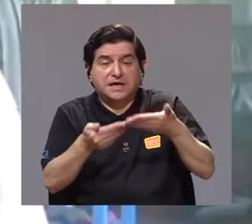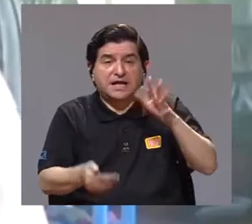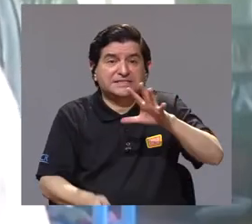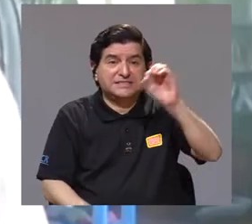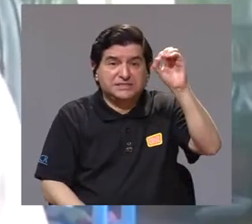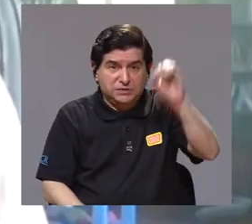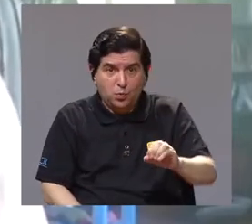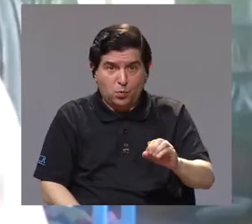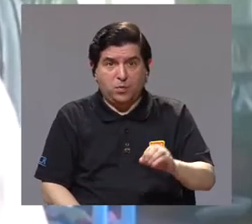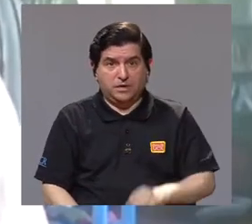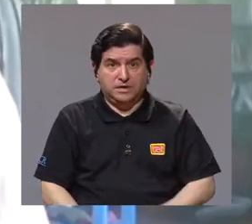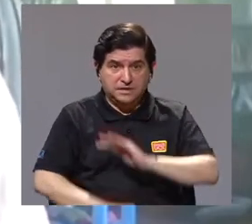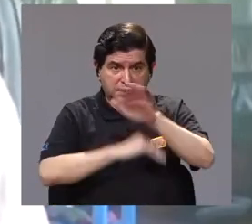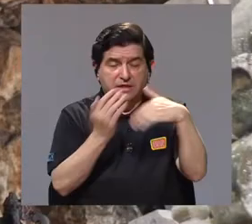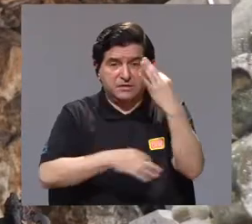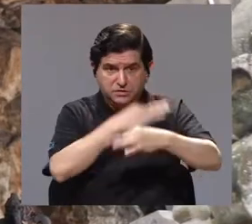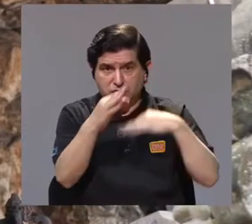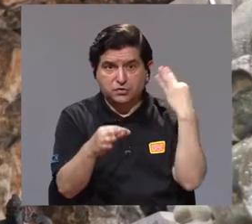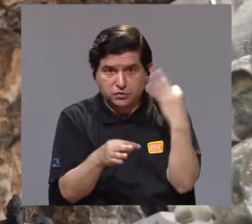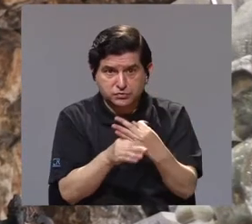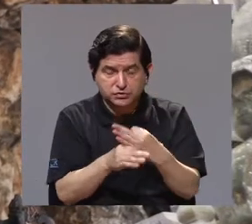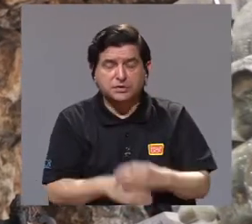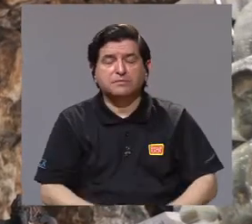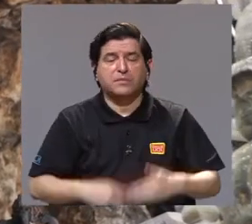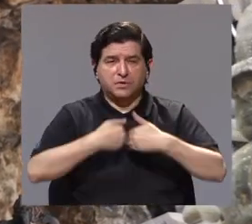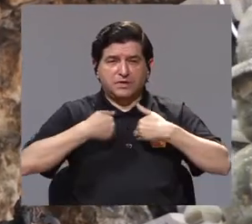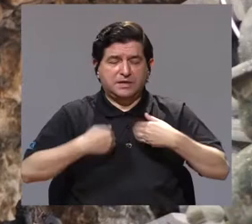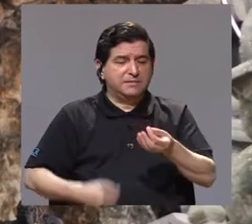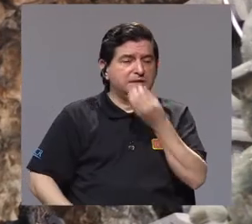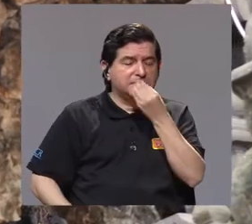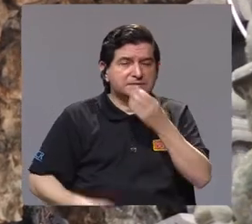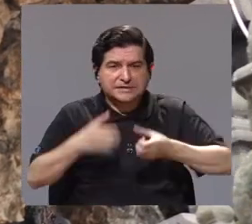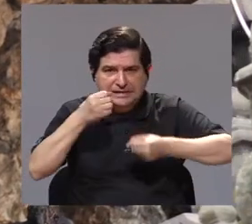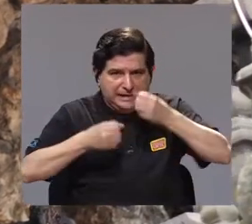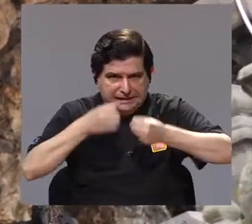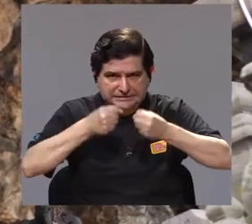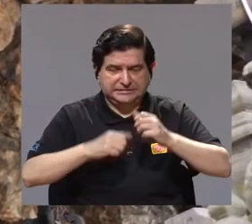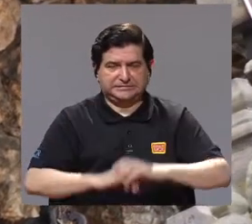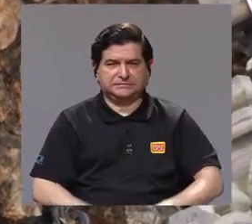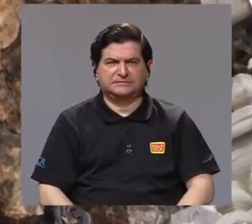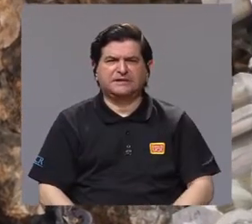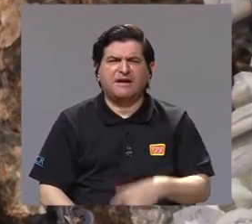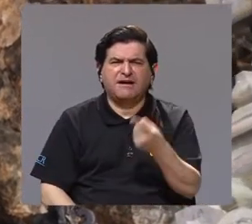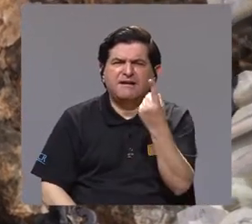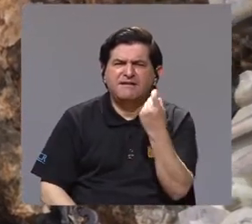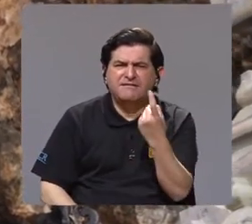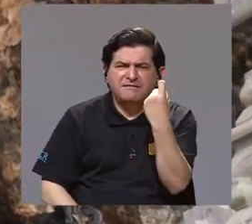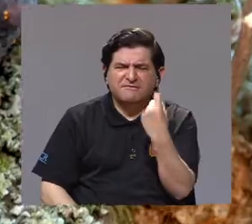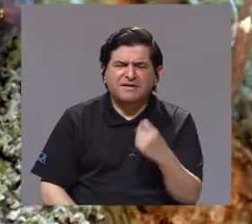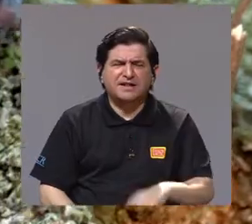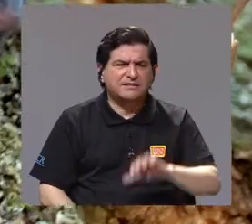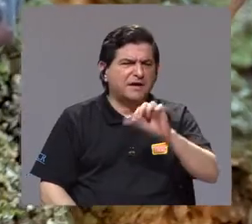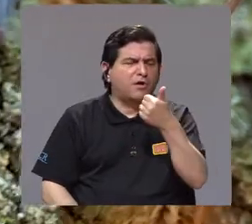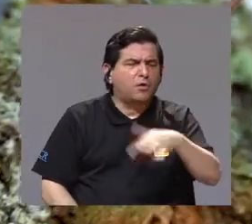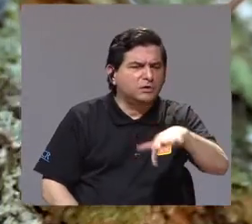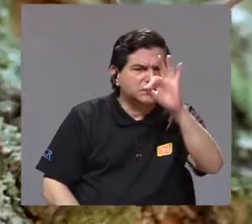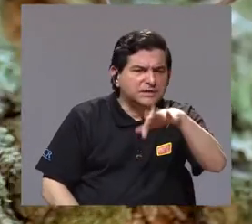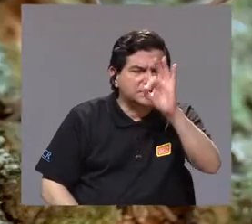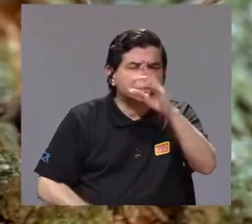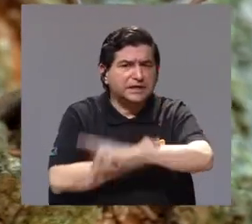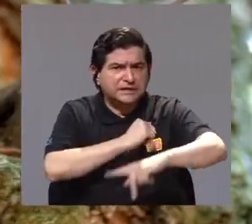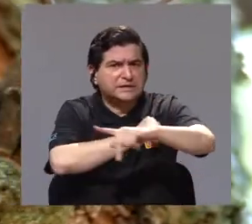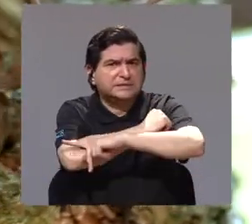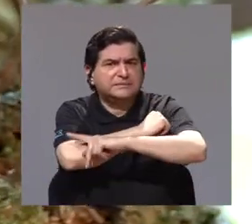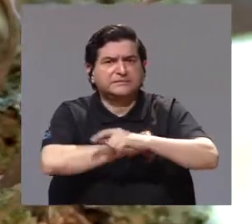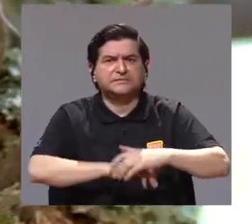casi al 50% de las especies de mamíferos del país. ¿Faltan muchas por descubrir en